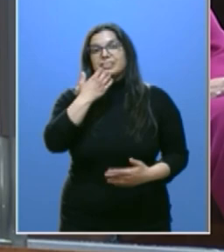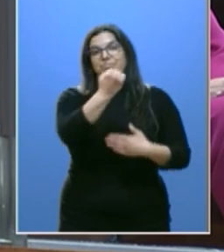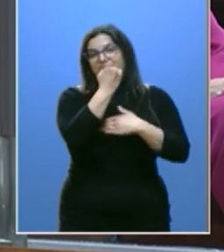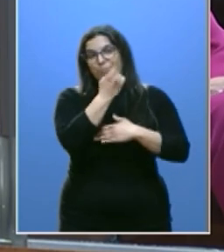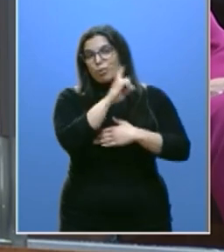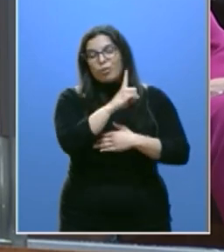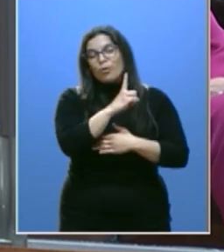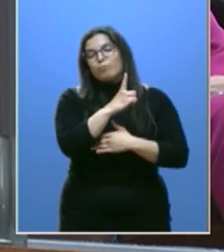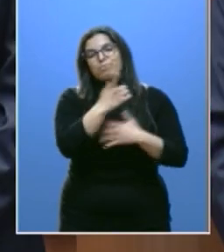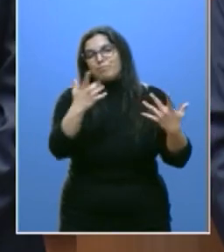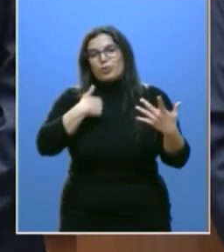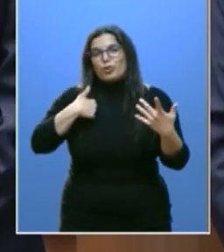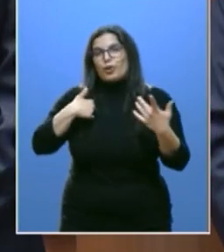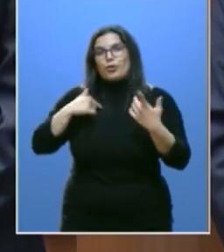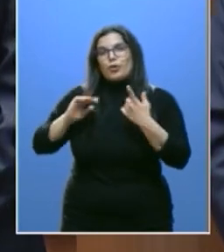conseguido